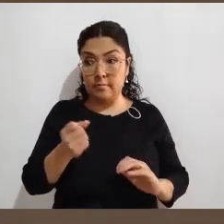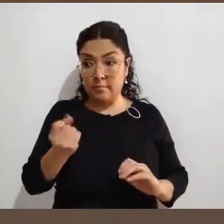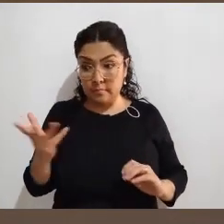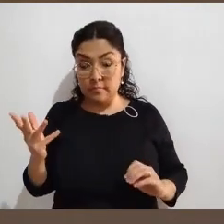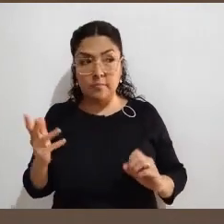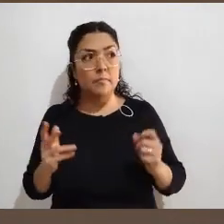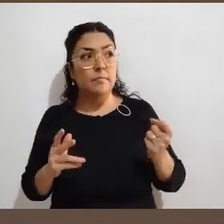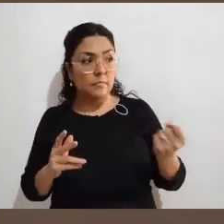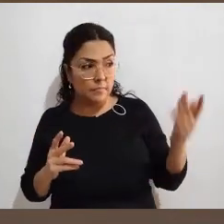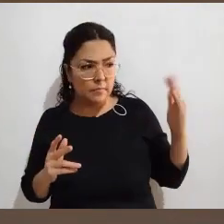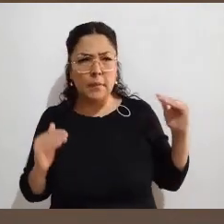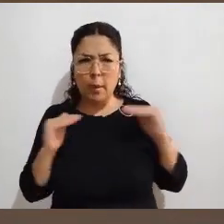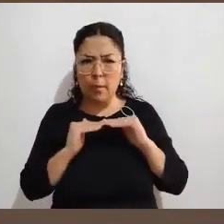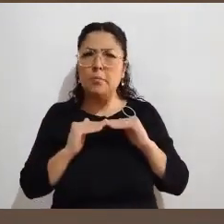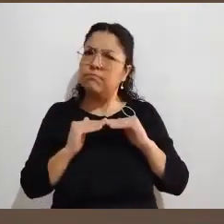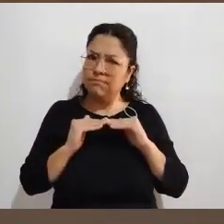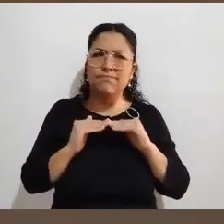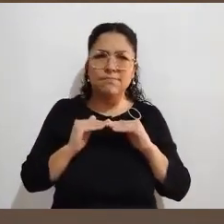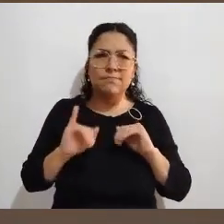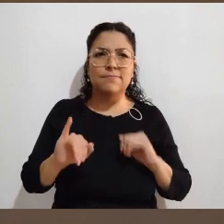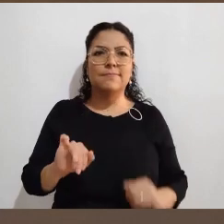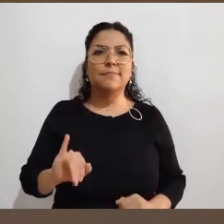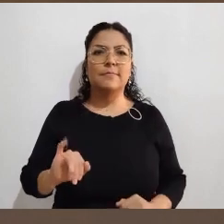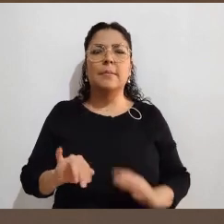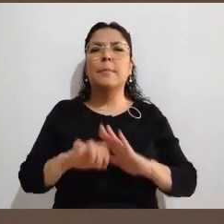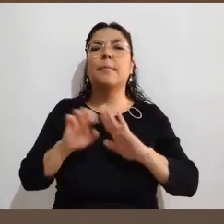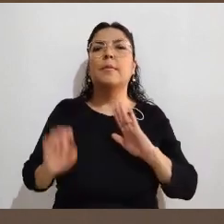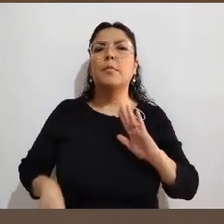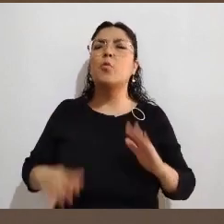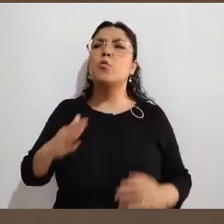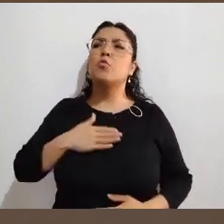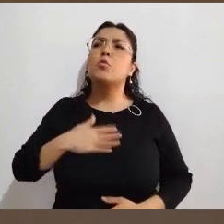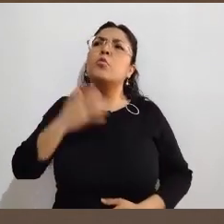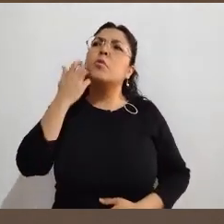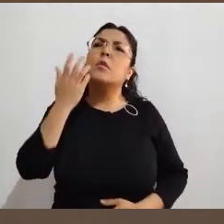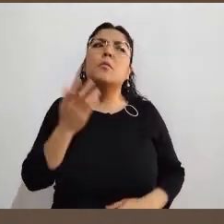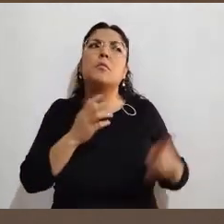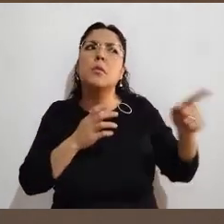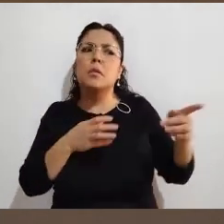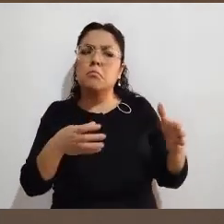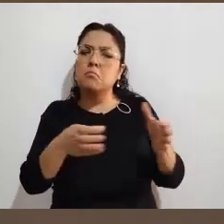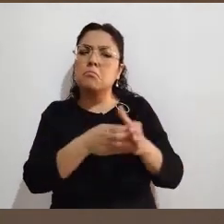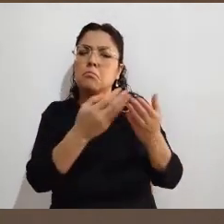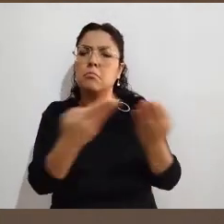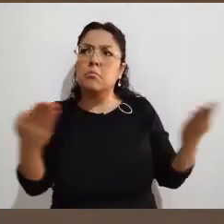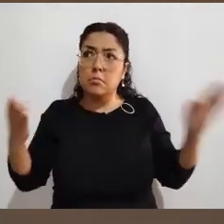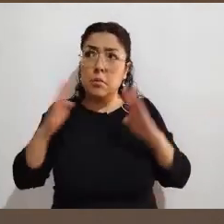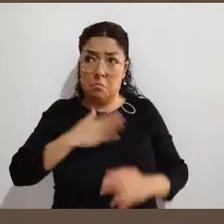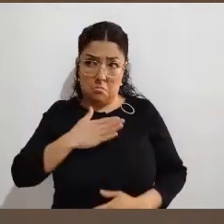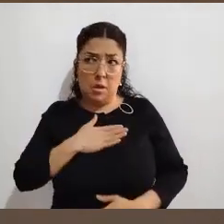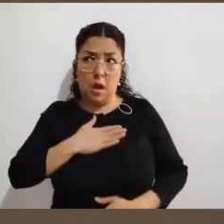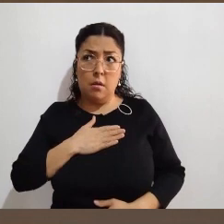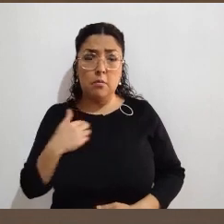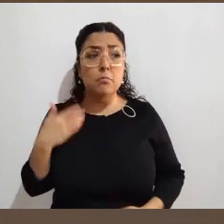ciudadana, como ciudadano que haya. A me interesa conocer cómo se desarrolla la votación en mi casilla. Puedo ir exclusivamente a mi